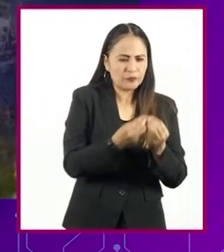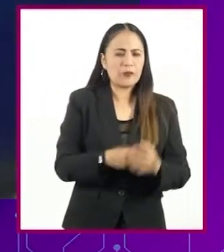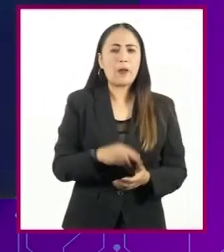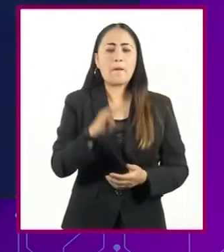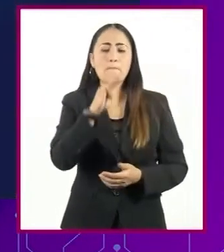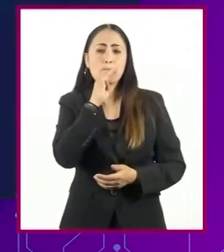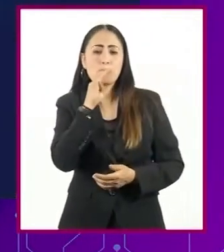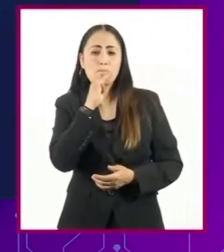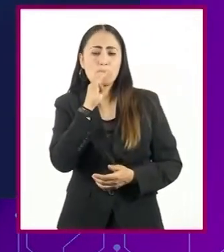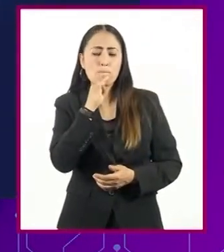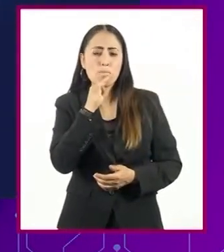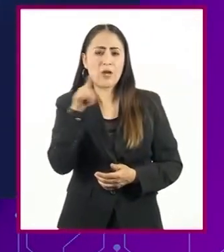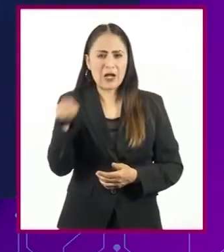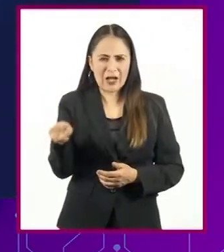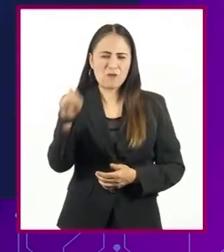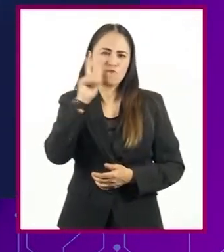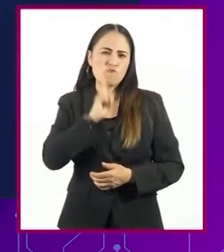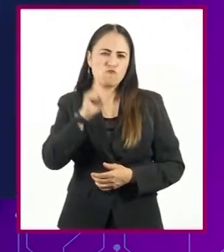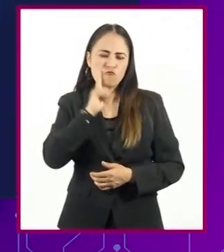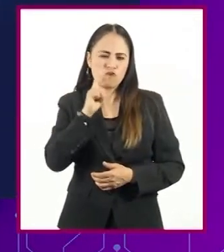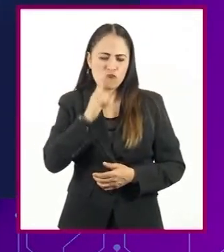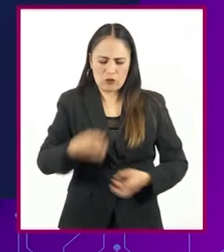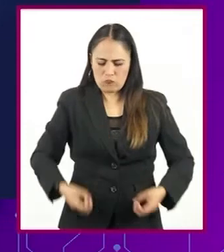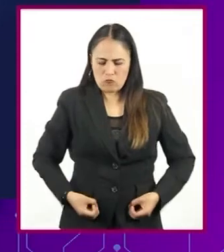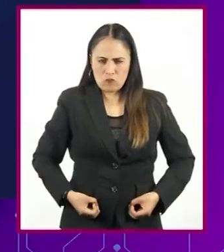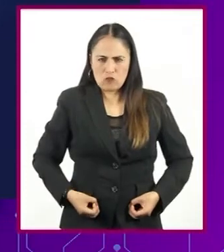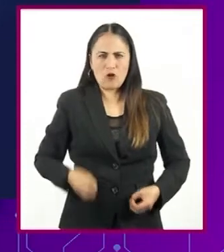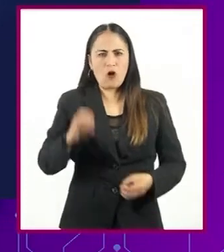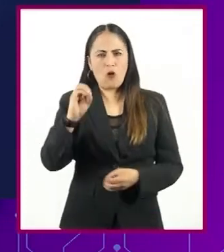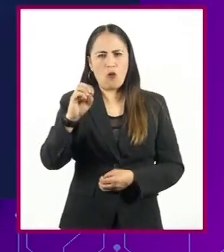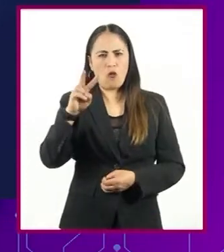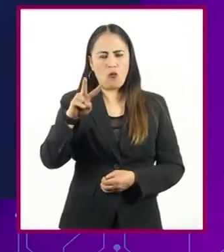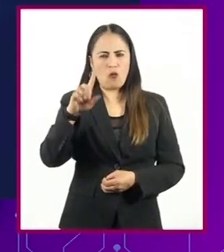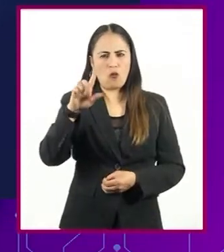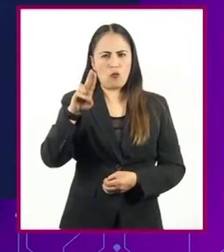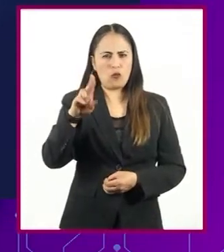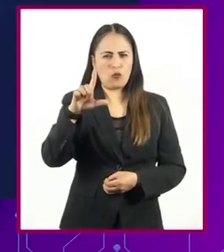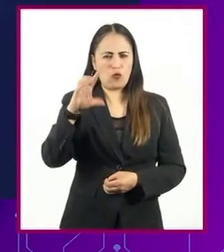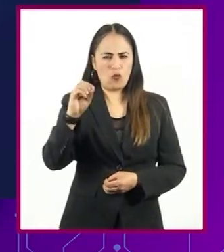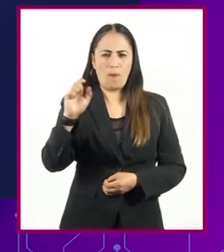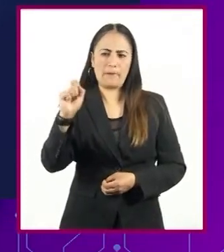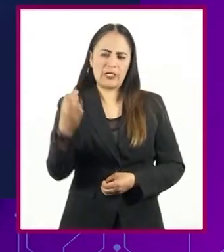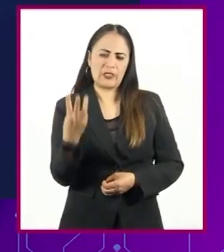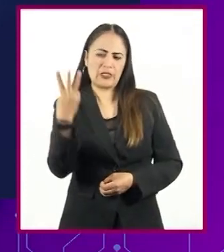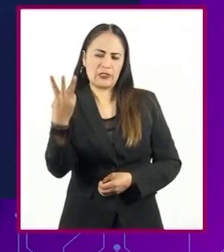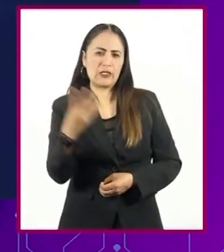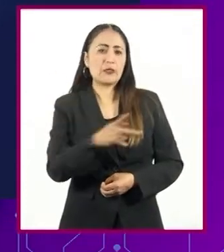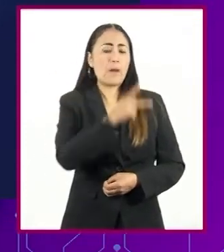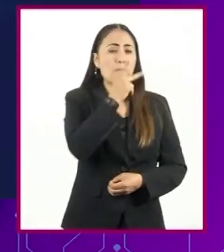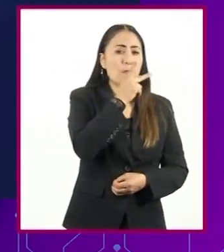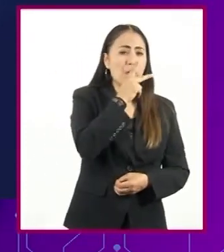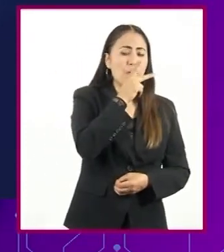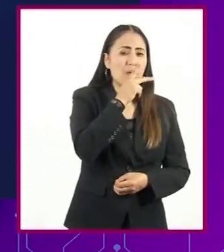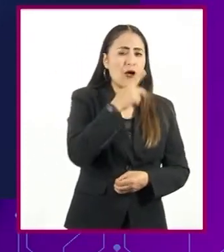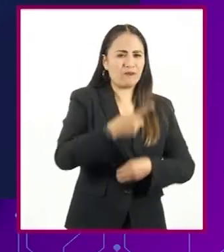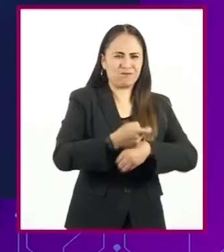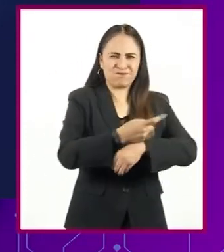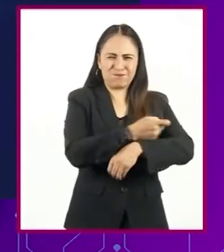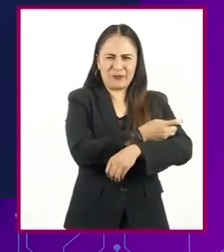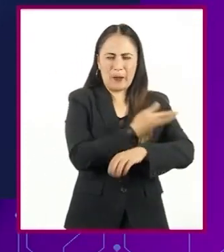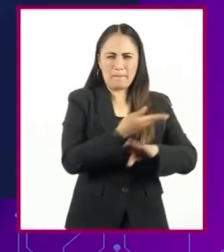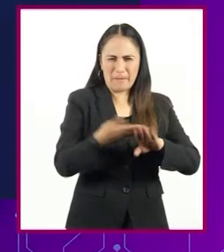mamá, en el gameto femenino, que es el óvulo, aporta 23 cromosomas. Y el papá, en el núcleo del espermatozoide,